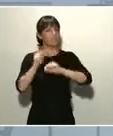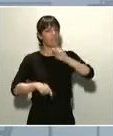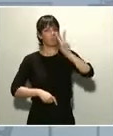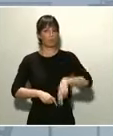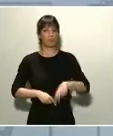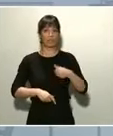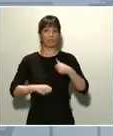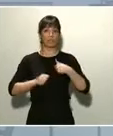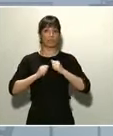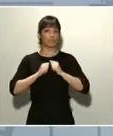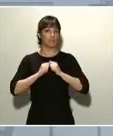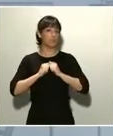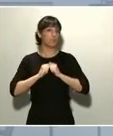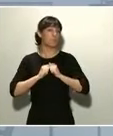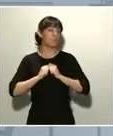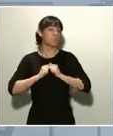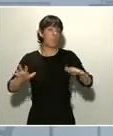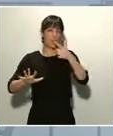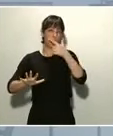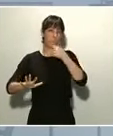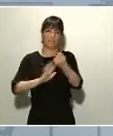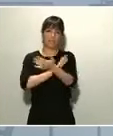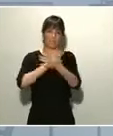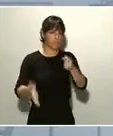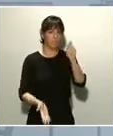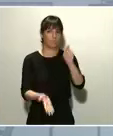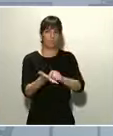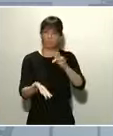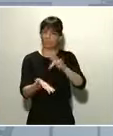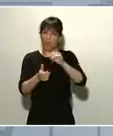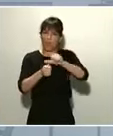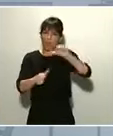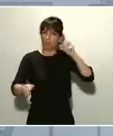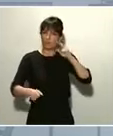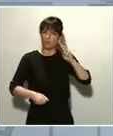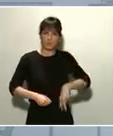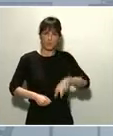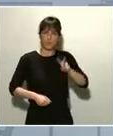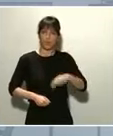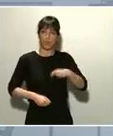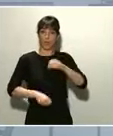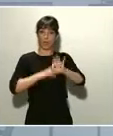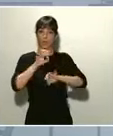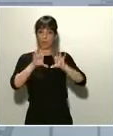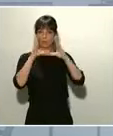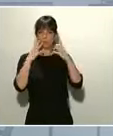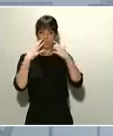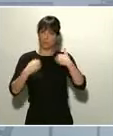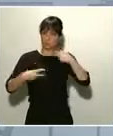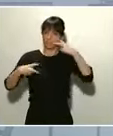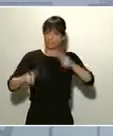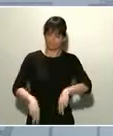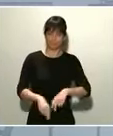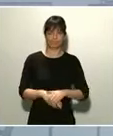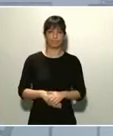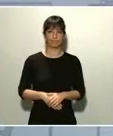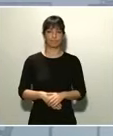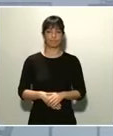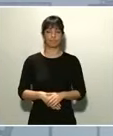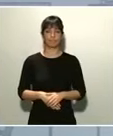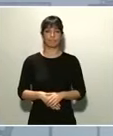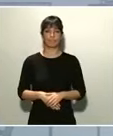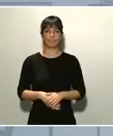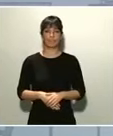velocidad sin precedentes, según reconoce la Organización Mundial de la Salud. España ha venido siguiendo las recomendaciones de los